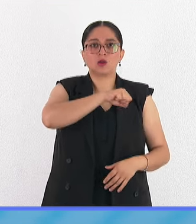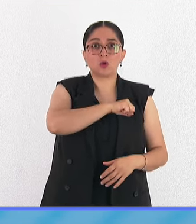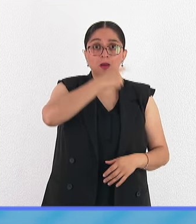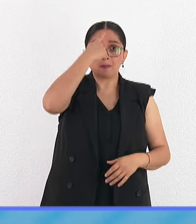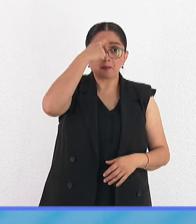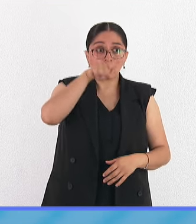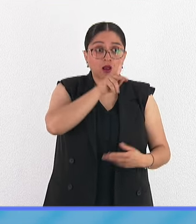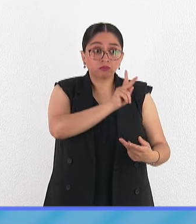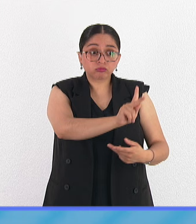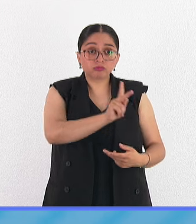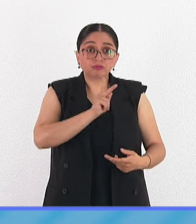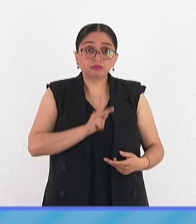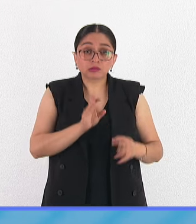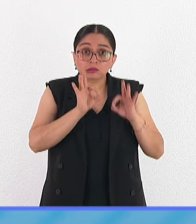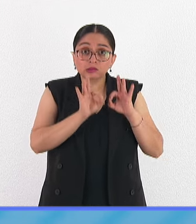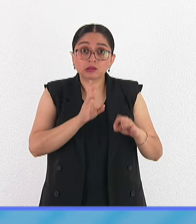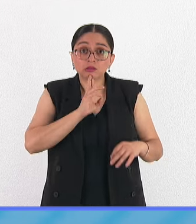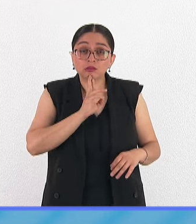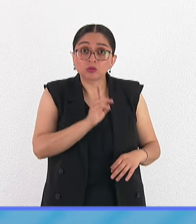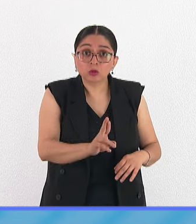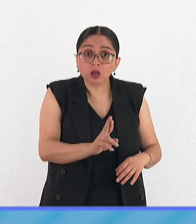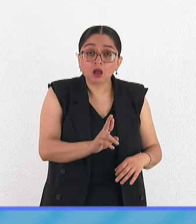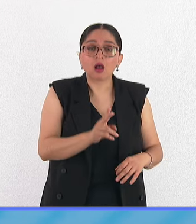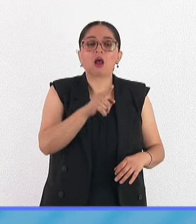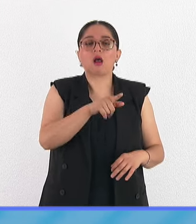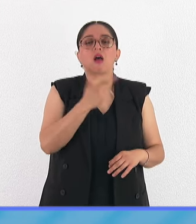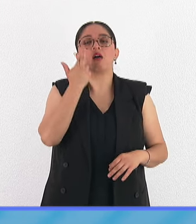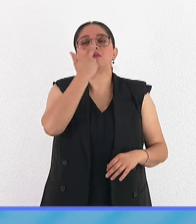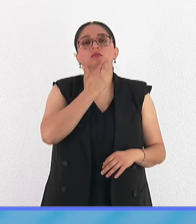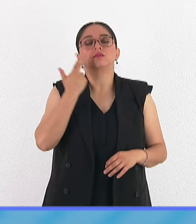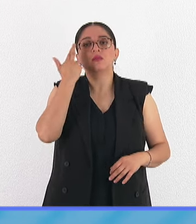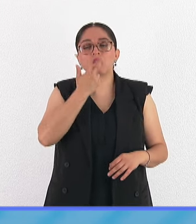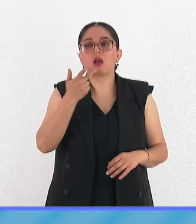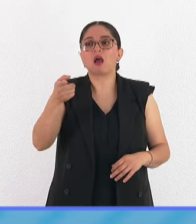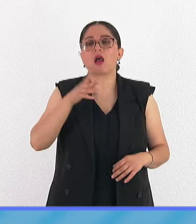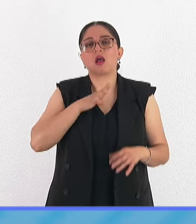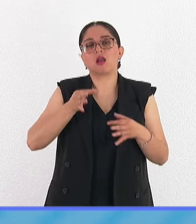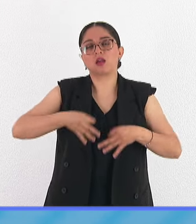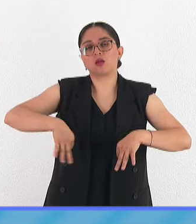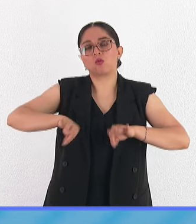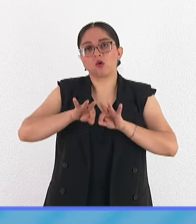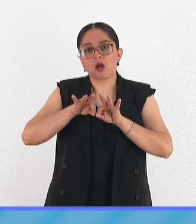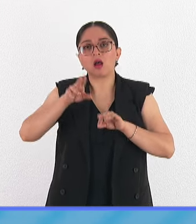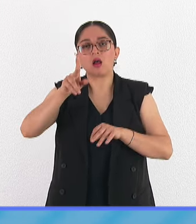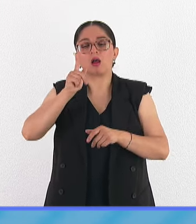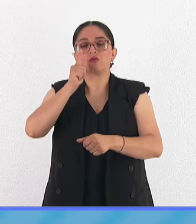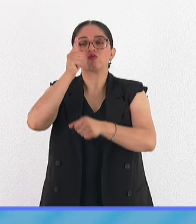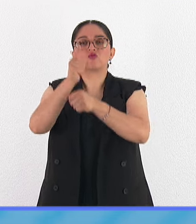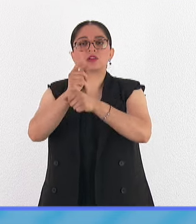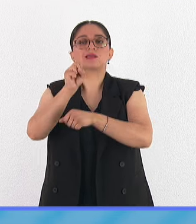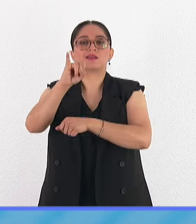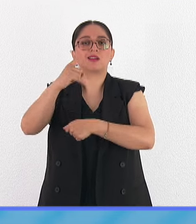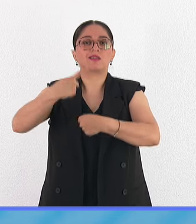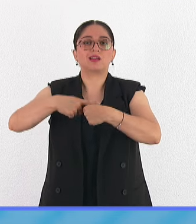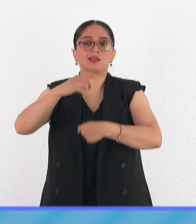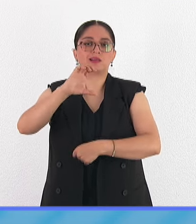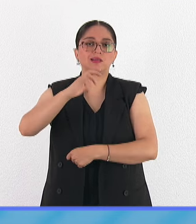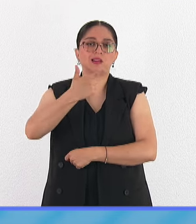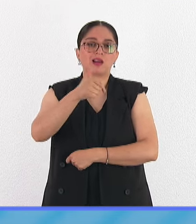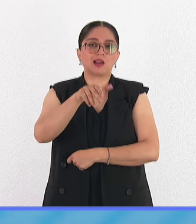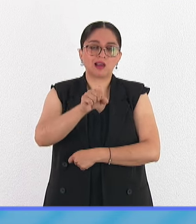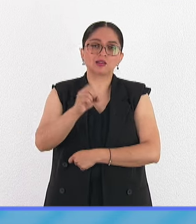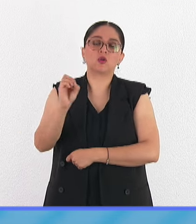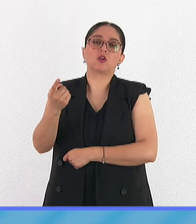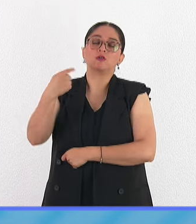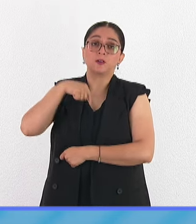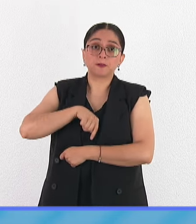resultados y hemos hecho estudios muy interesantes porque tenemos la posibilidad de esas pruebas de diagnóstico. En cuanto a vacunas, te